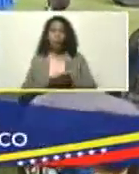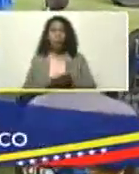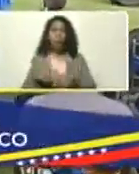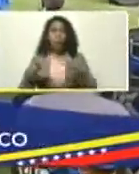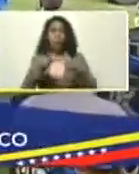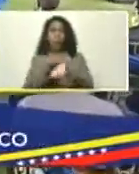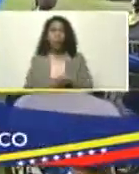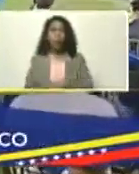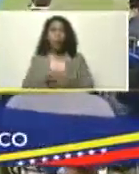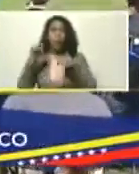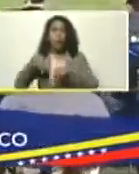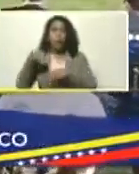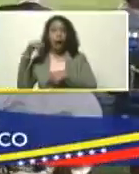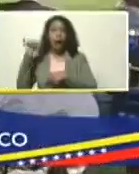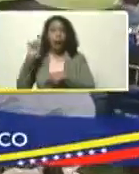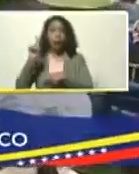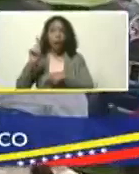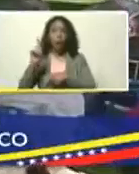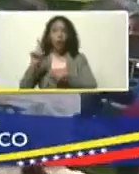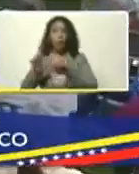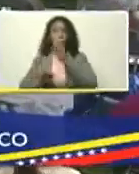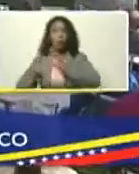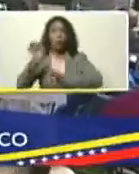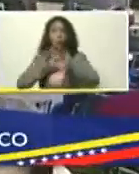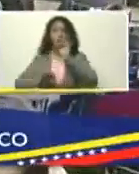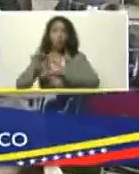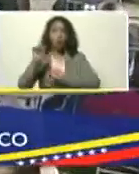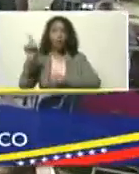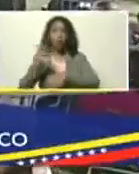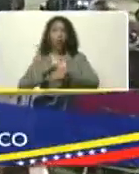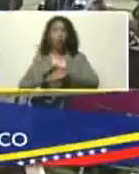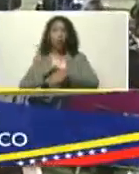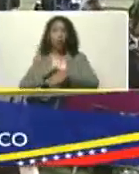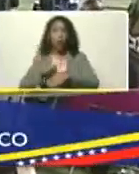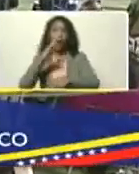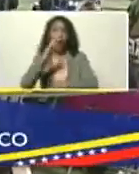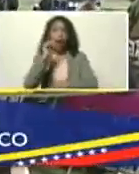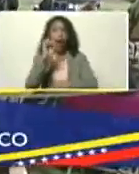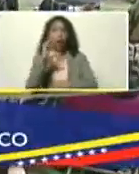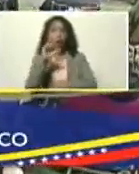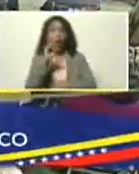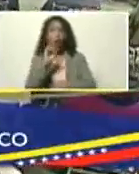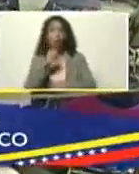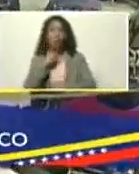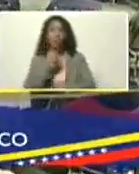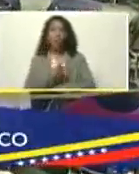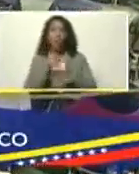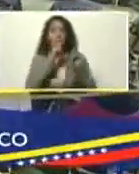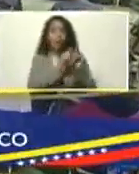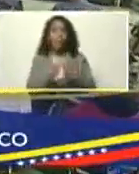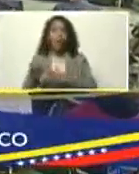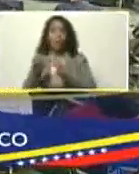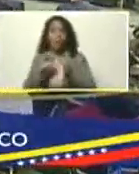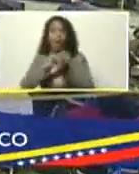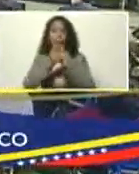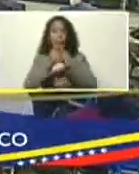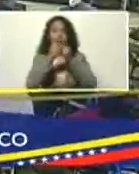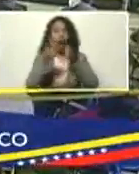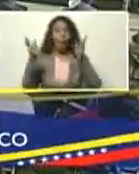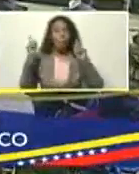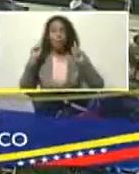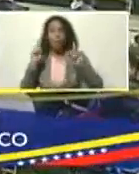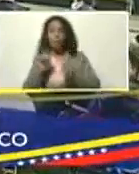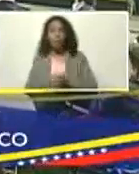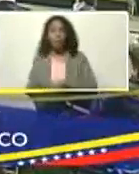ajá, por aquí tenemos, entonces, que nos va a explicar, esto, el doctor, Carlos Méndez, vocero, del plan del cambio climático, que nos dice